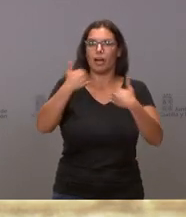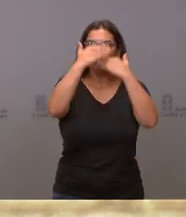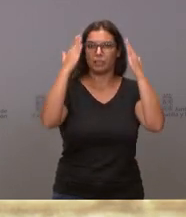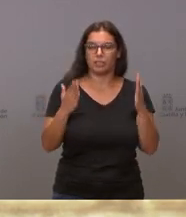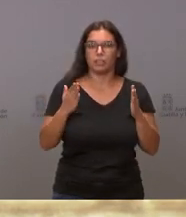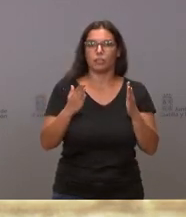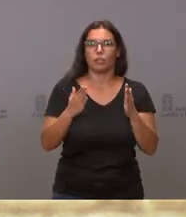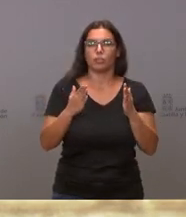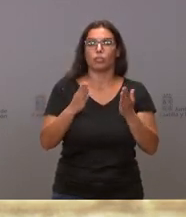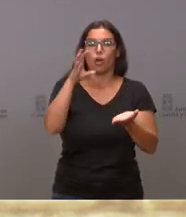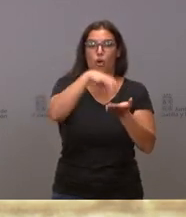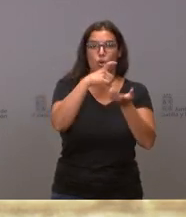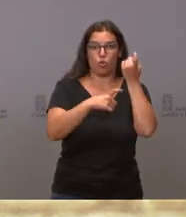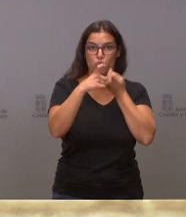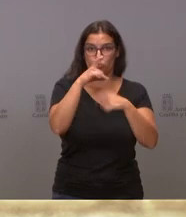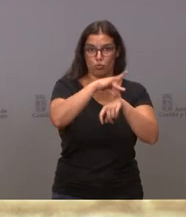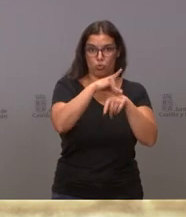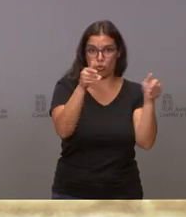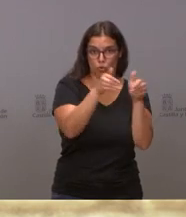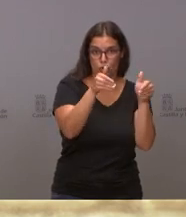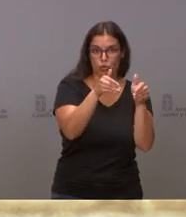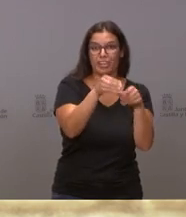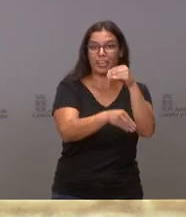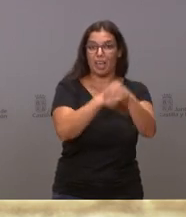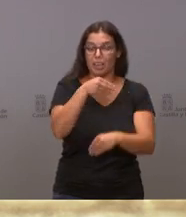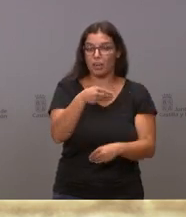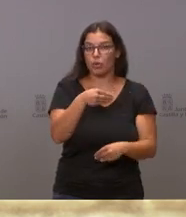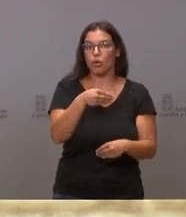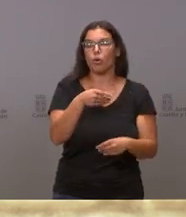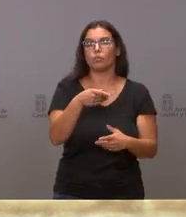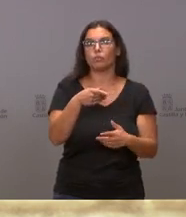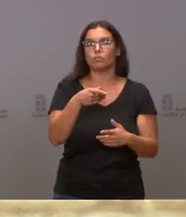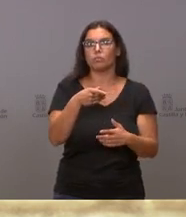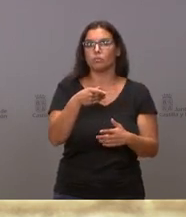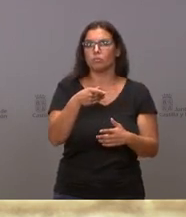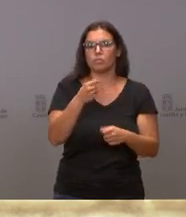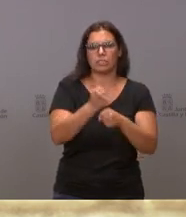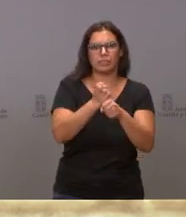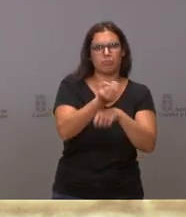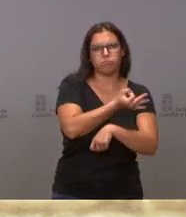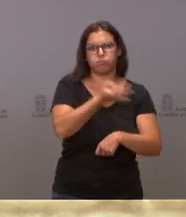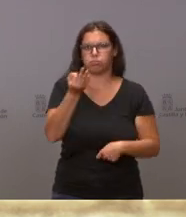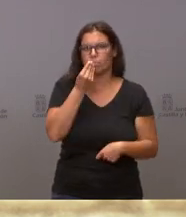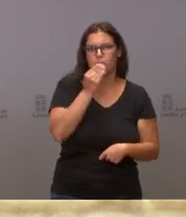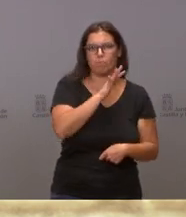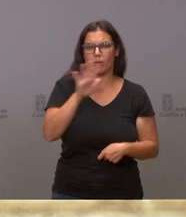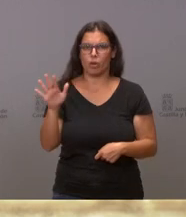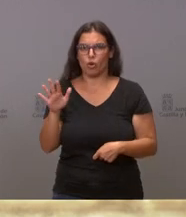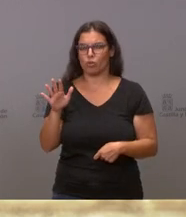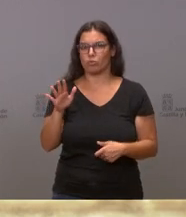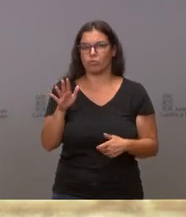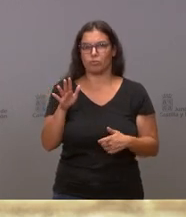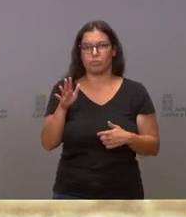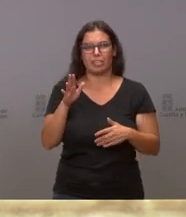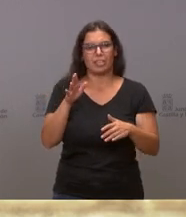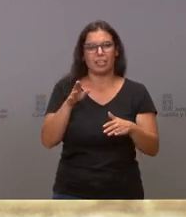de los consultorios médicos y hacerlo de la manera más eficaz, más eficiente y que